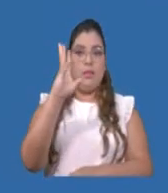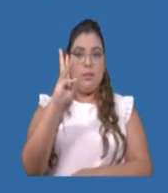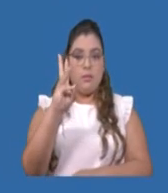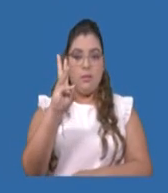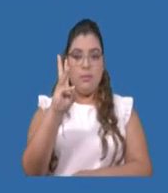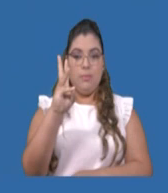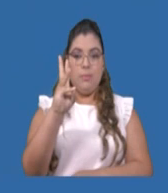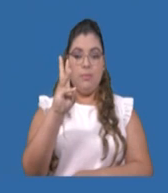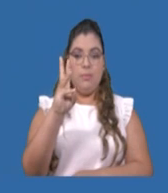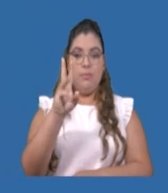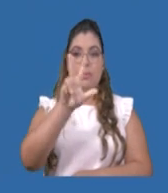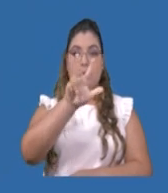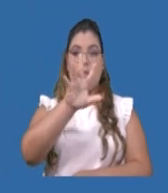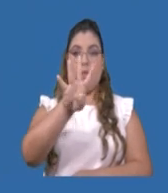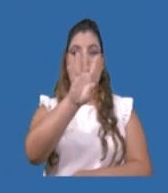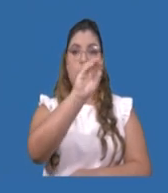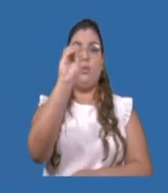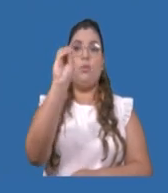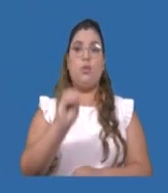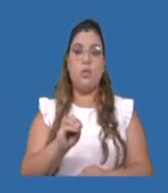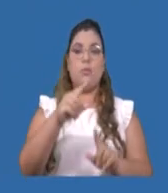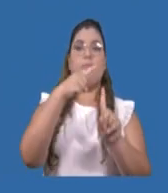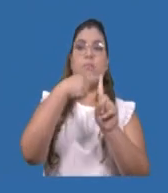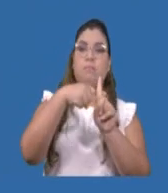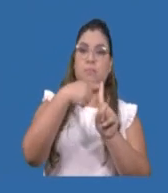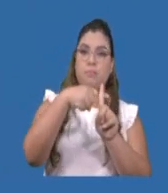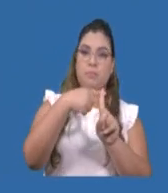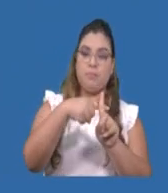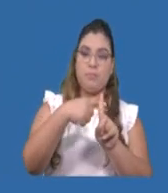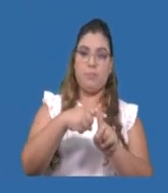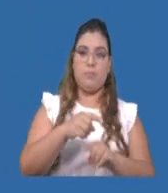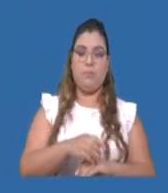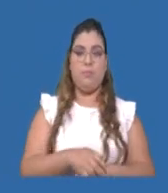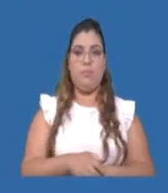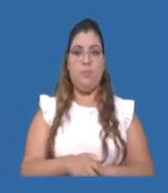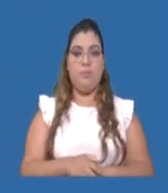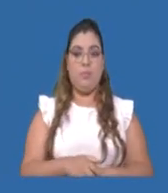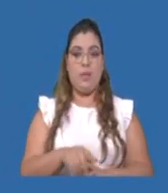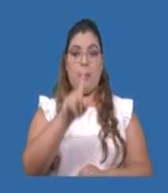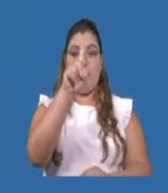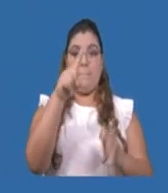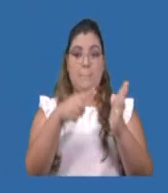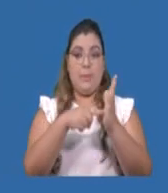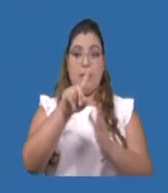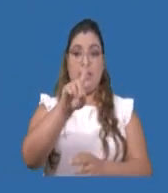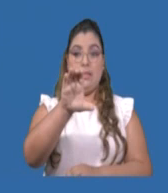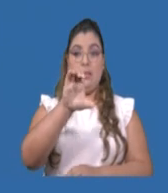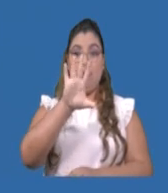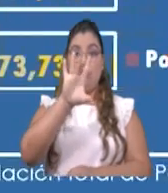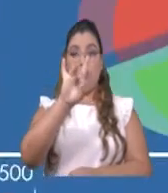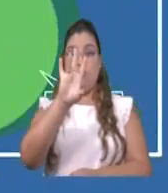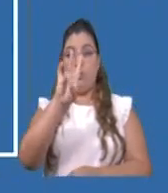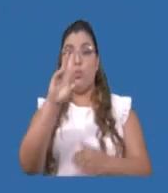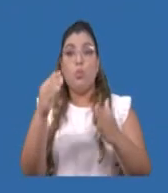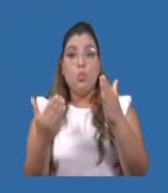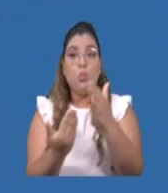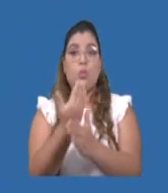reportaron un 34% de positividad para los 1.186 nuevos casos reportados.